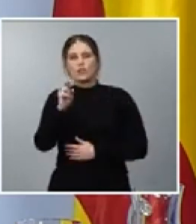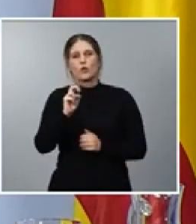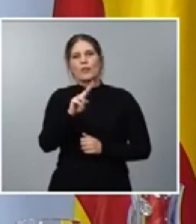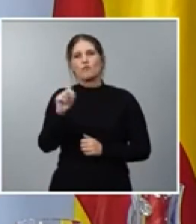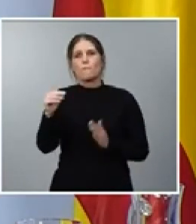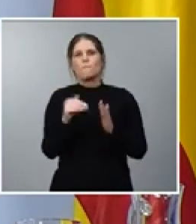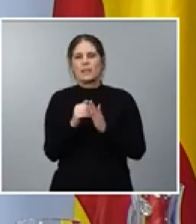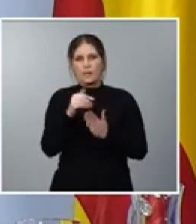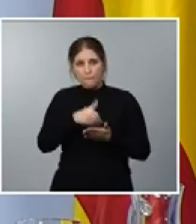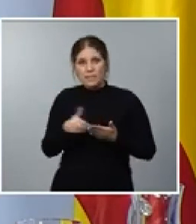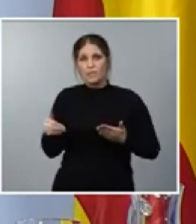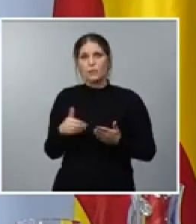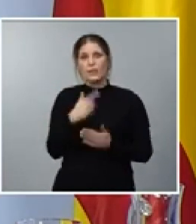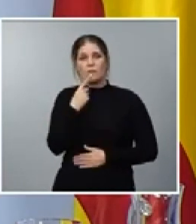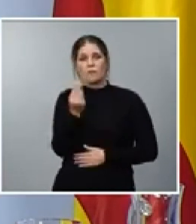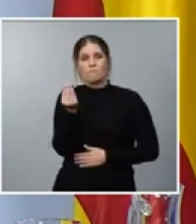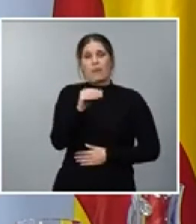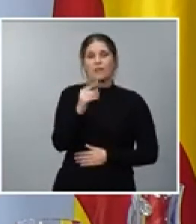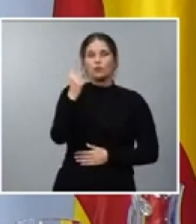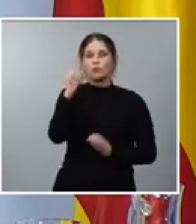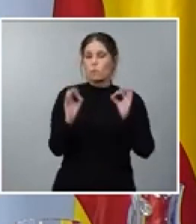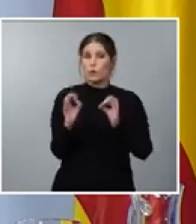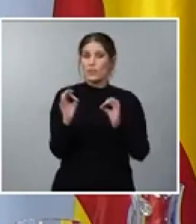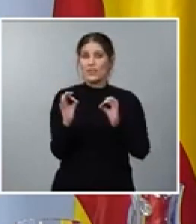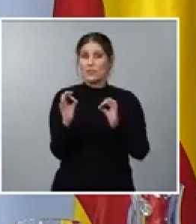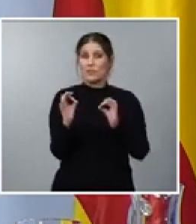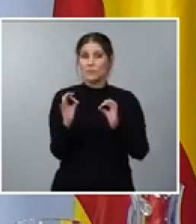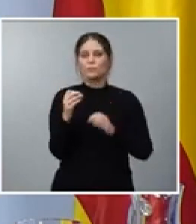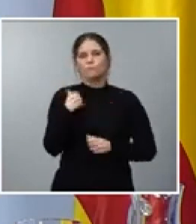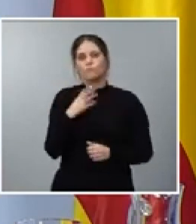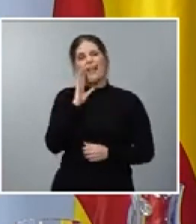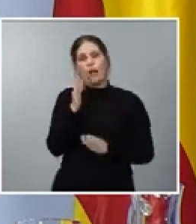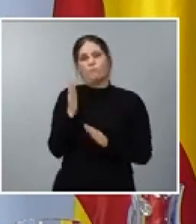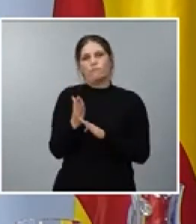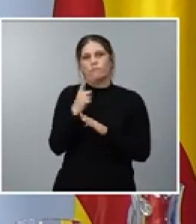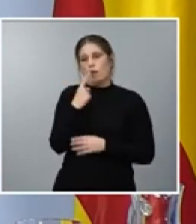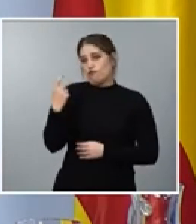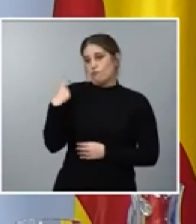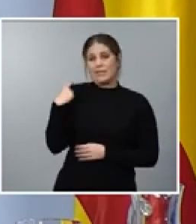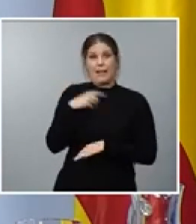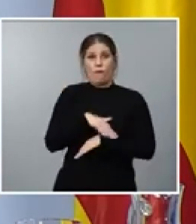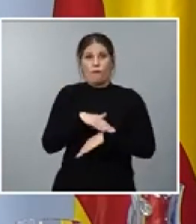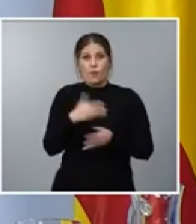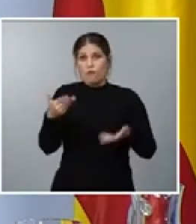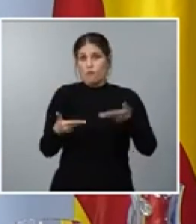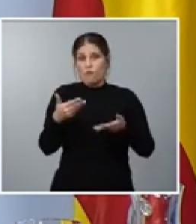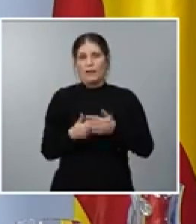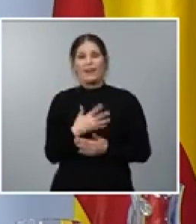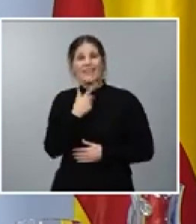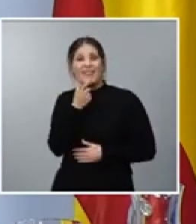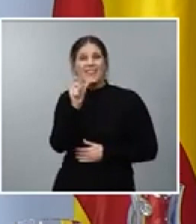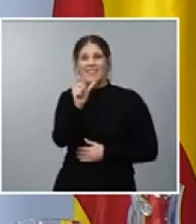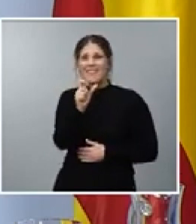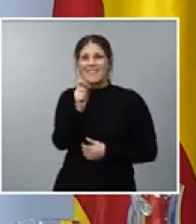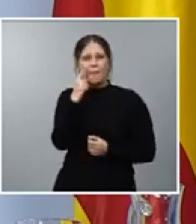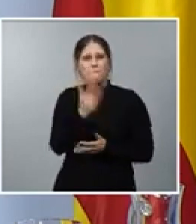con un incremento del 1,1% respecto al ejercicio anterior, suponiendo la mayor cifra jamás